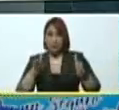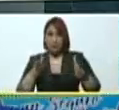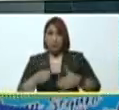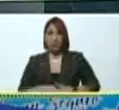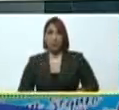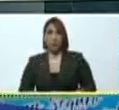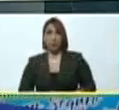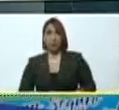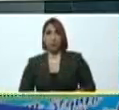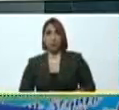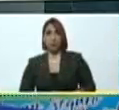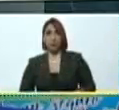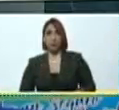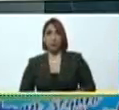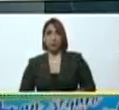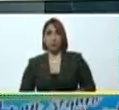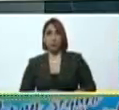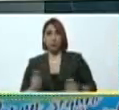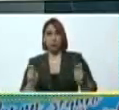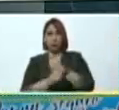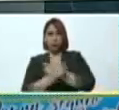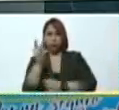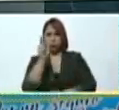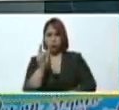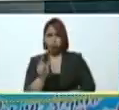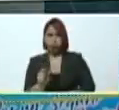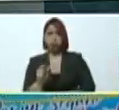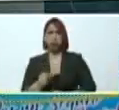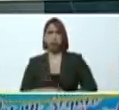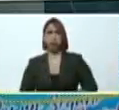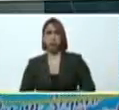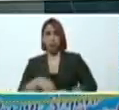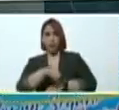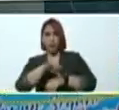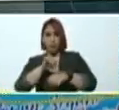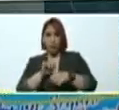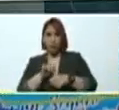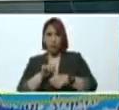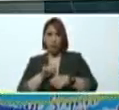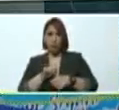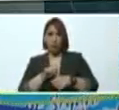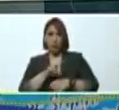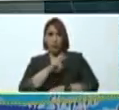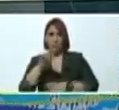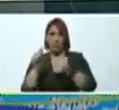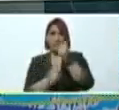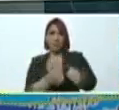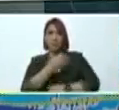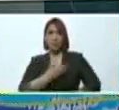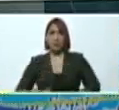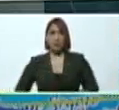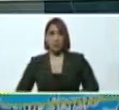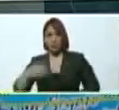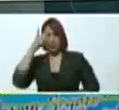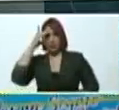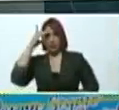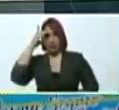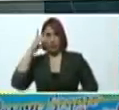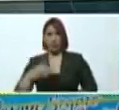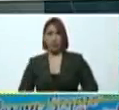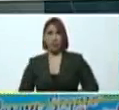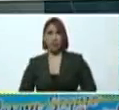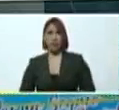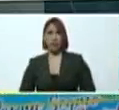los trasplantes, las operaciones. Señora vicepresidenta, compañera Delcy Rodríguez,